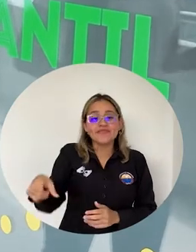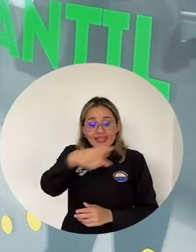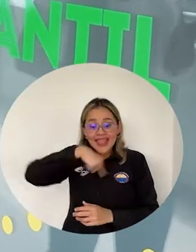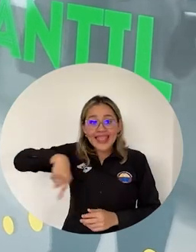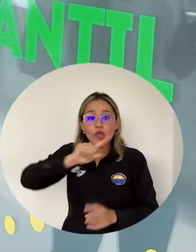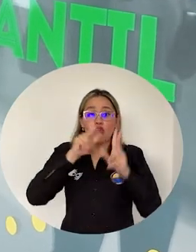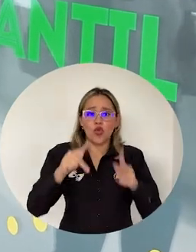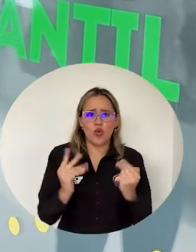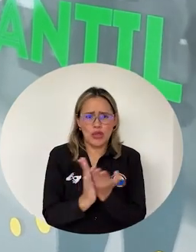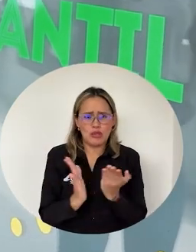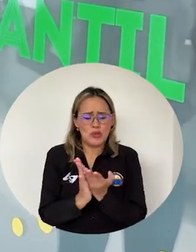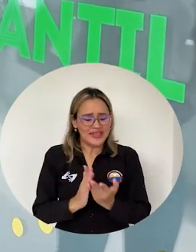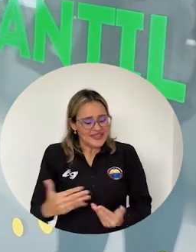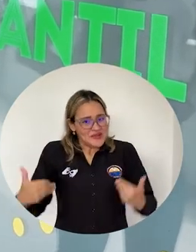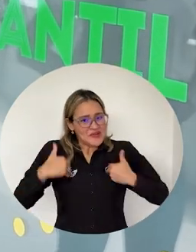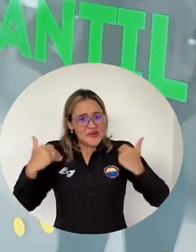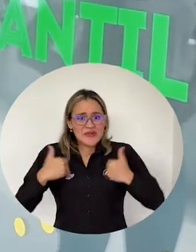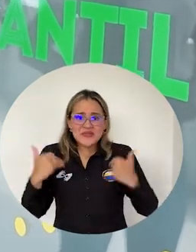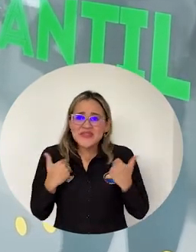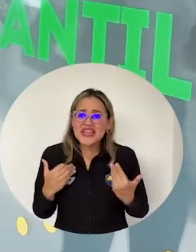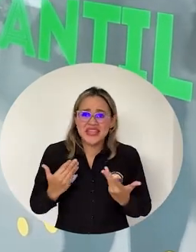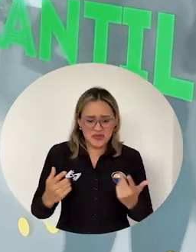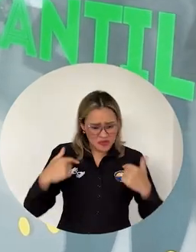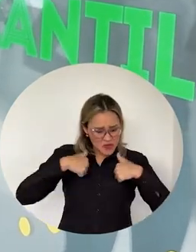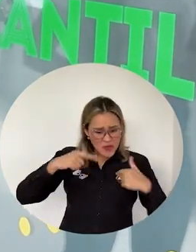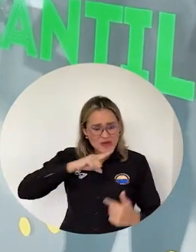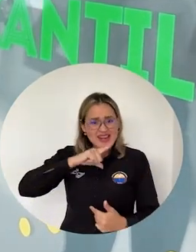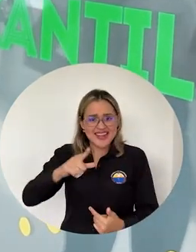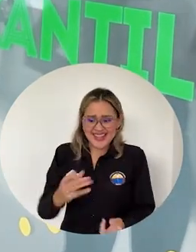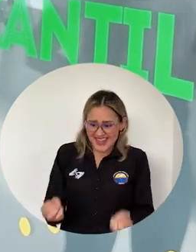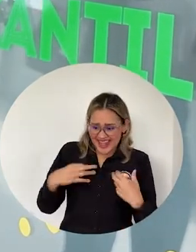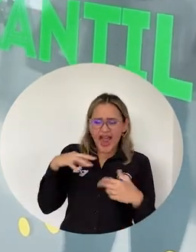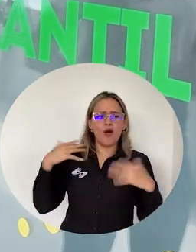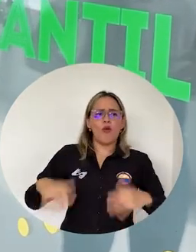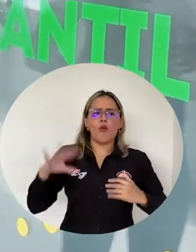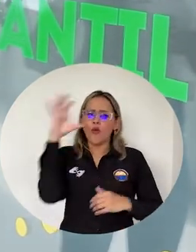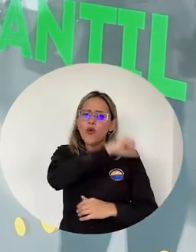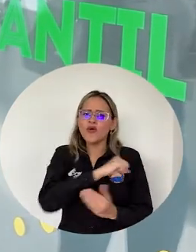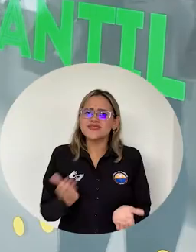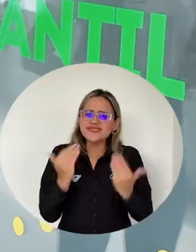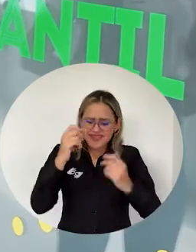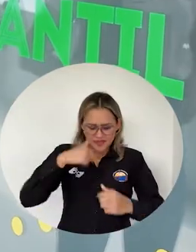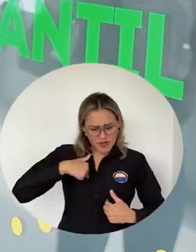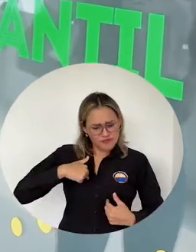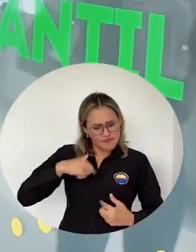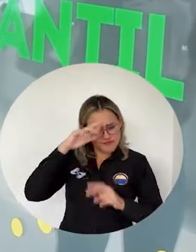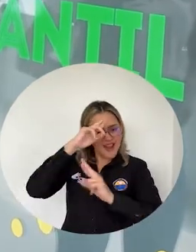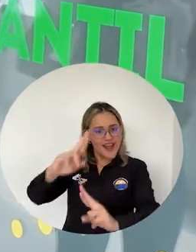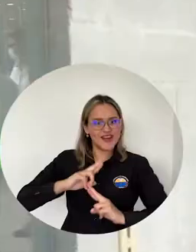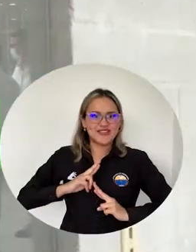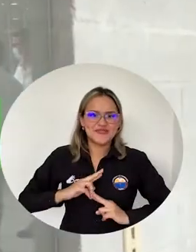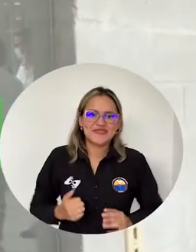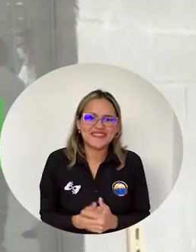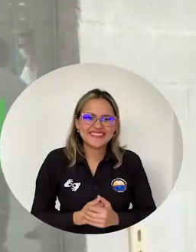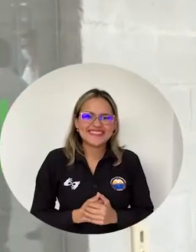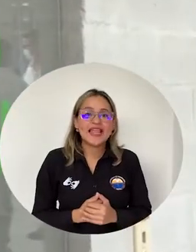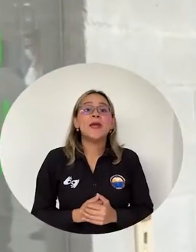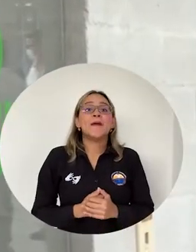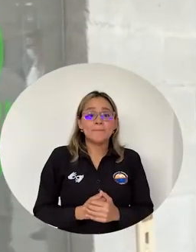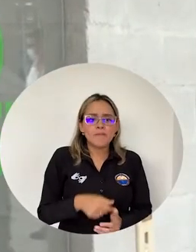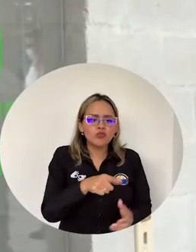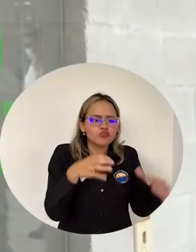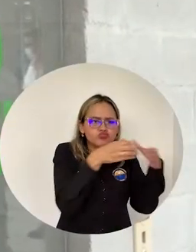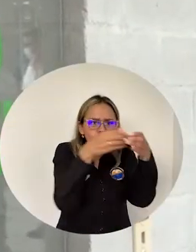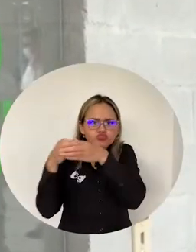disposición del Centro de Liderazgo Estudiantil Como un reconocimiento institucional a su labor dentro de la universidad Los